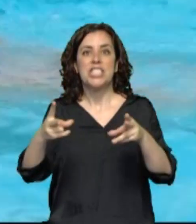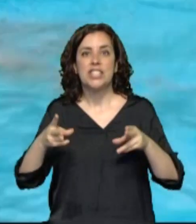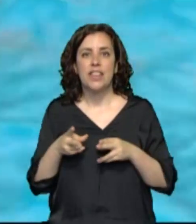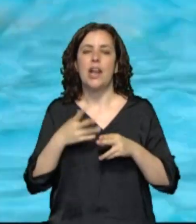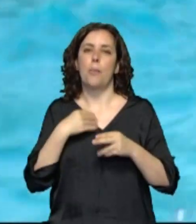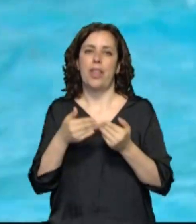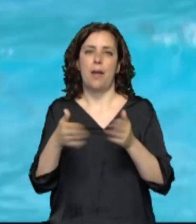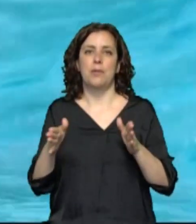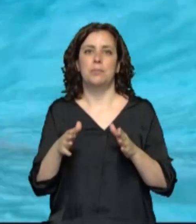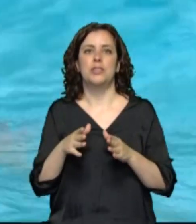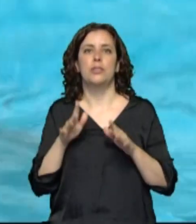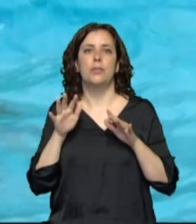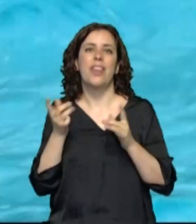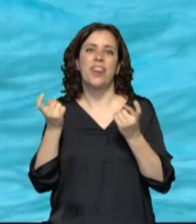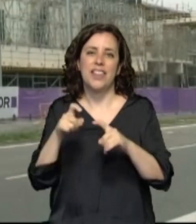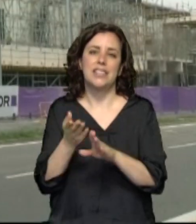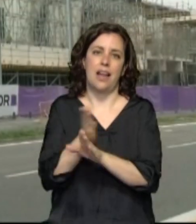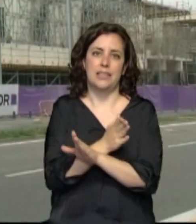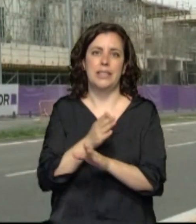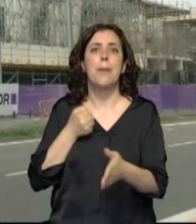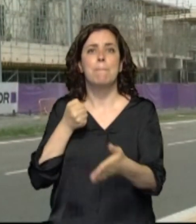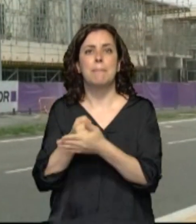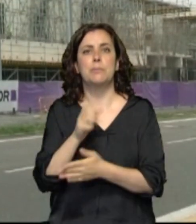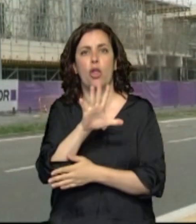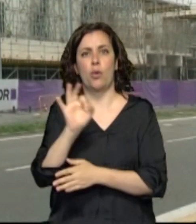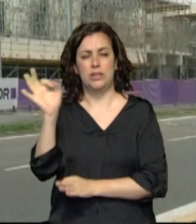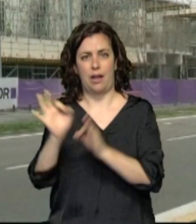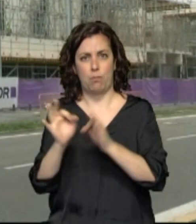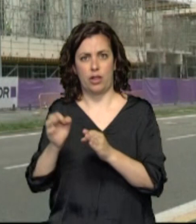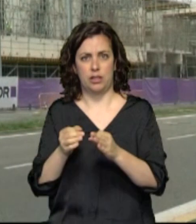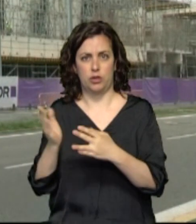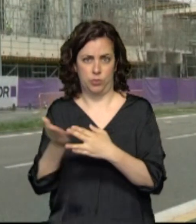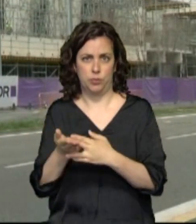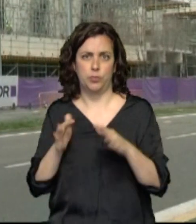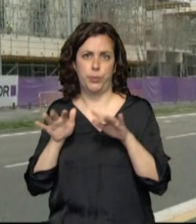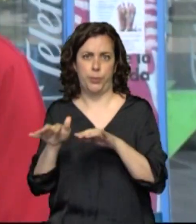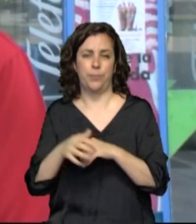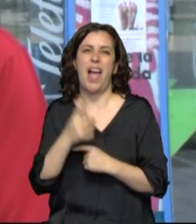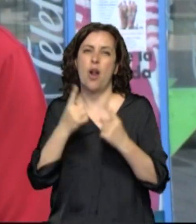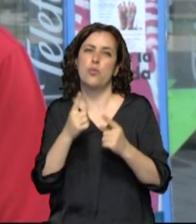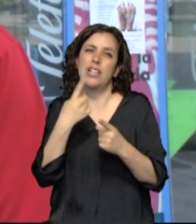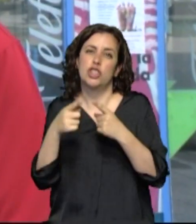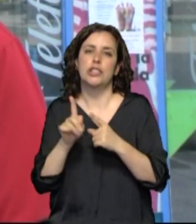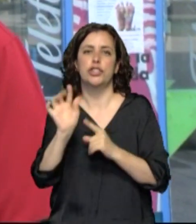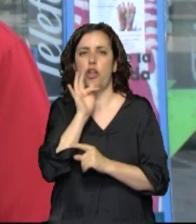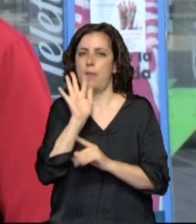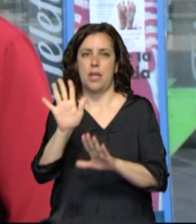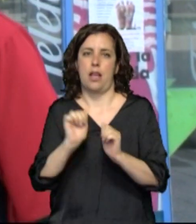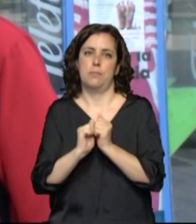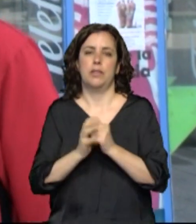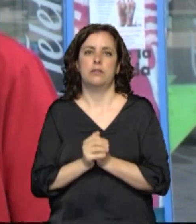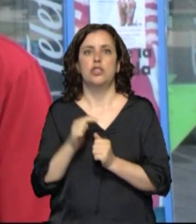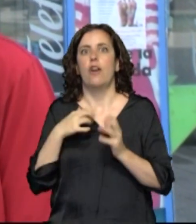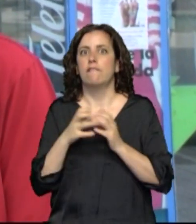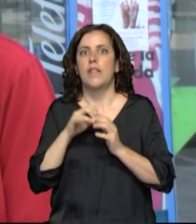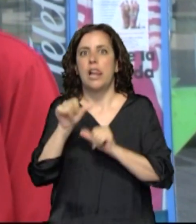previa y con un aforo máximo del 30%. Aunque hay cosas para las que todavía habrá que esperar. Ganas de que acabe la liga y a